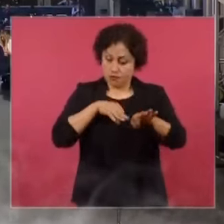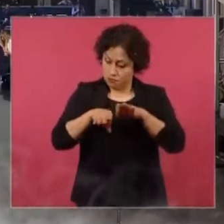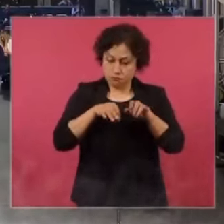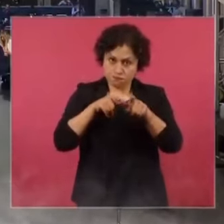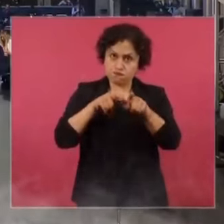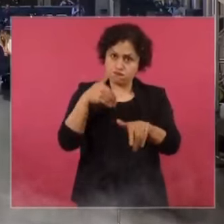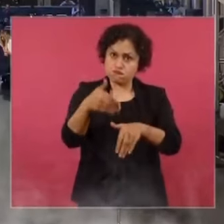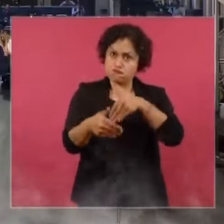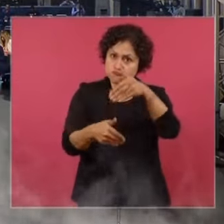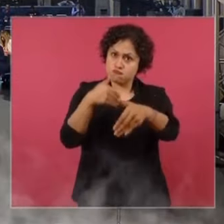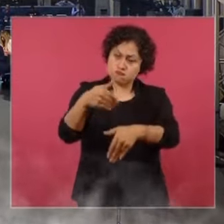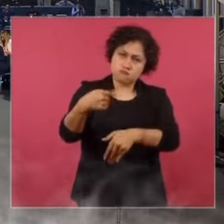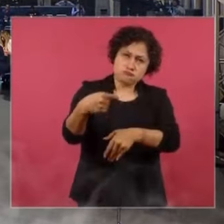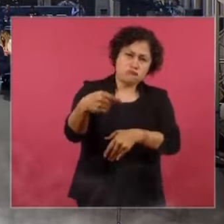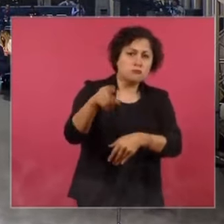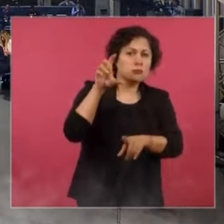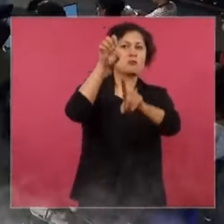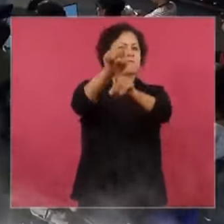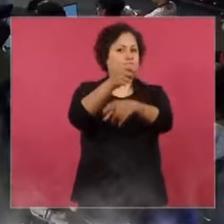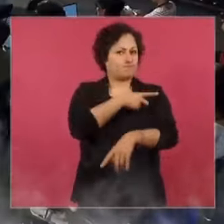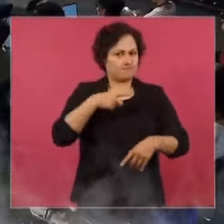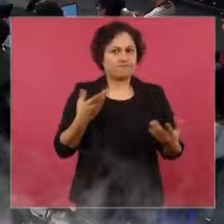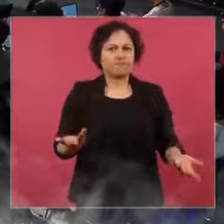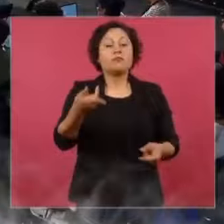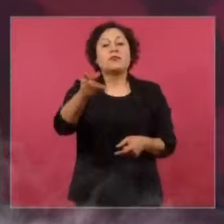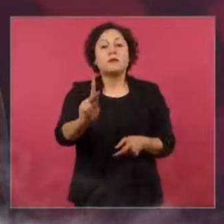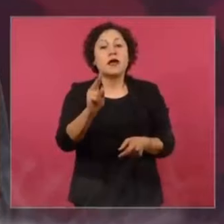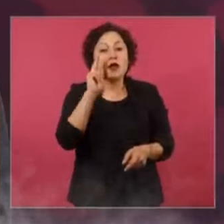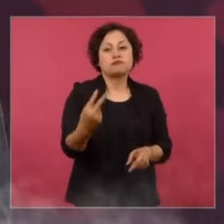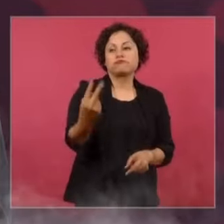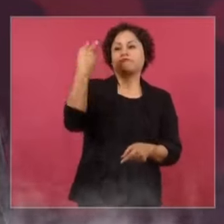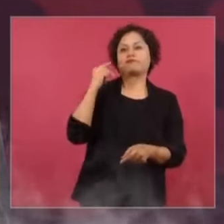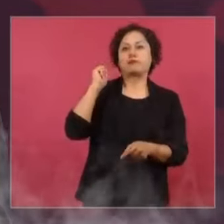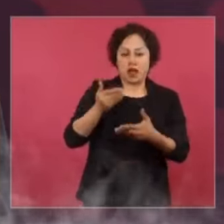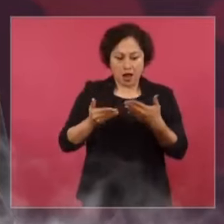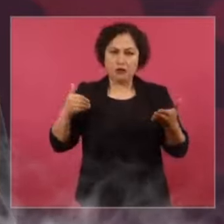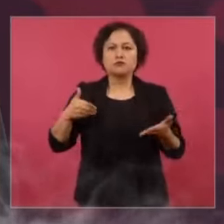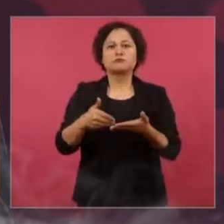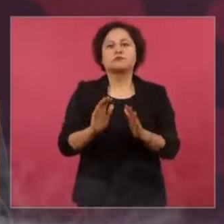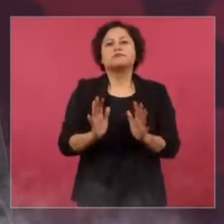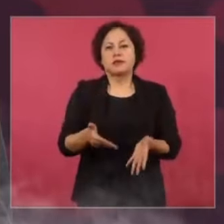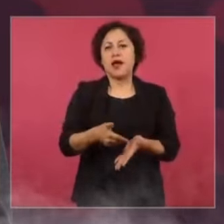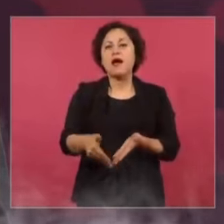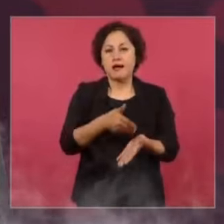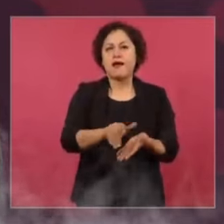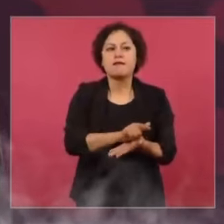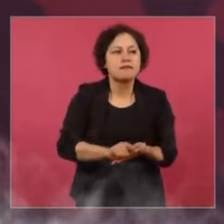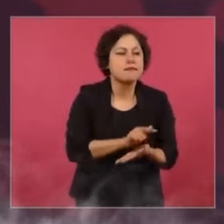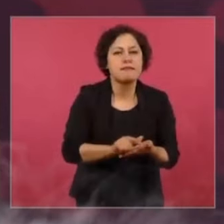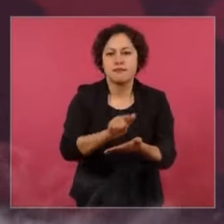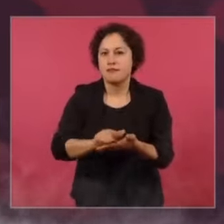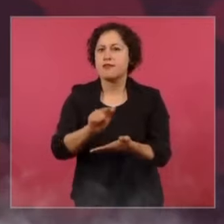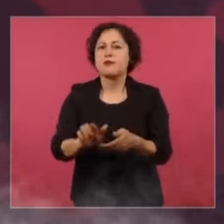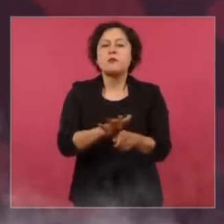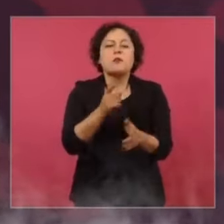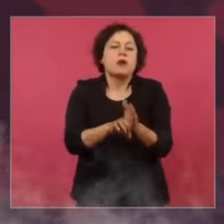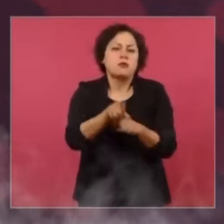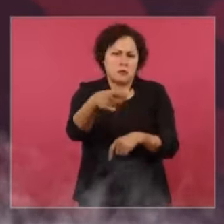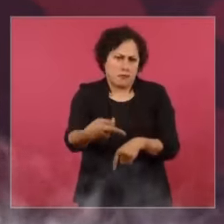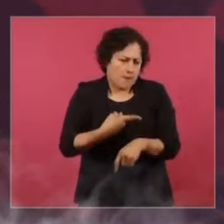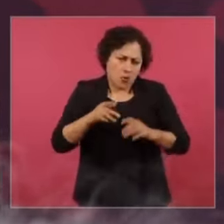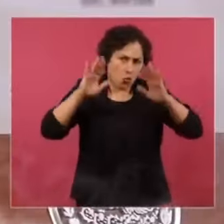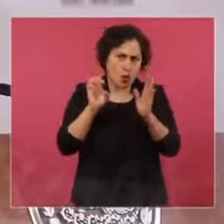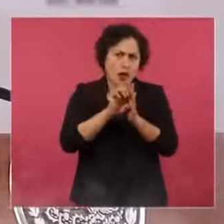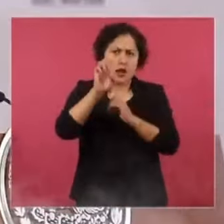propósito, pero sí se ha limpiado bastante, porque también si ustedes me preguntan cuál es la principal fuente de financiamiento